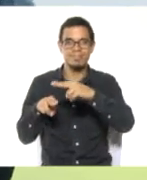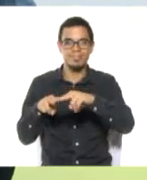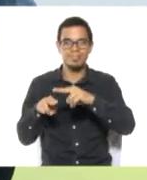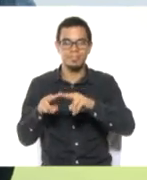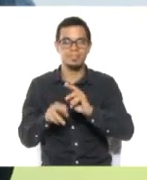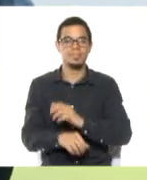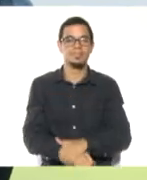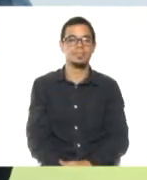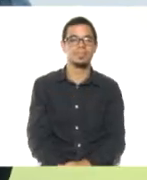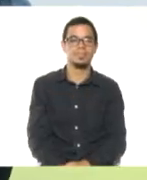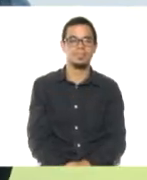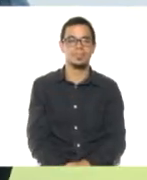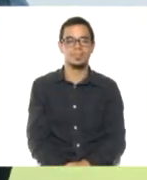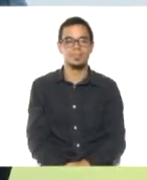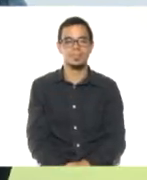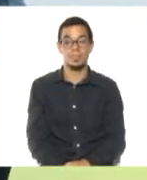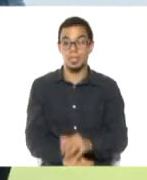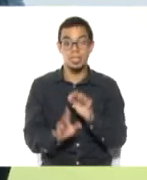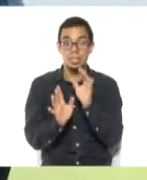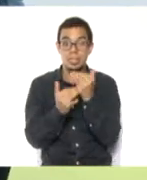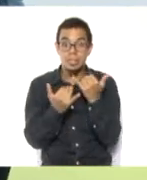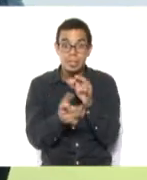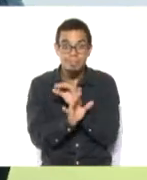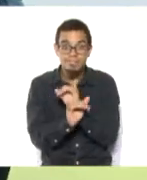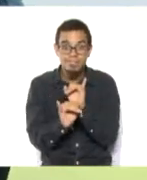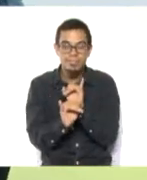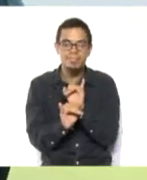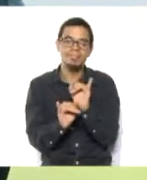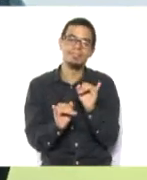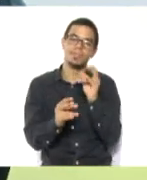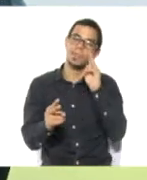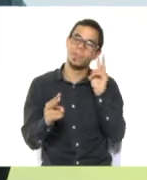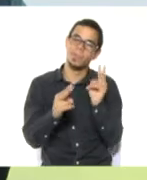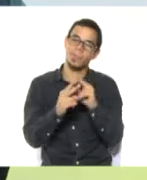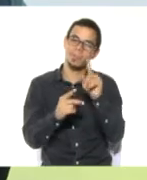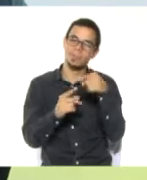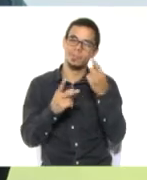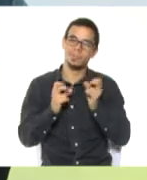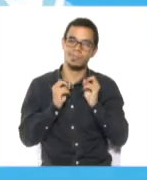pedagógicas. Ya con esto nos despedimos. Hasta una próxima oportunidad.